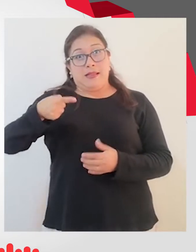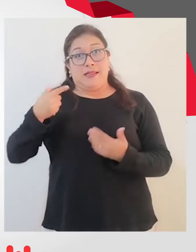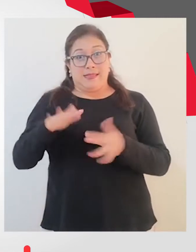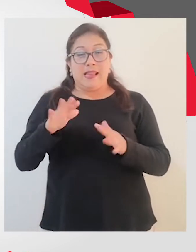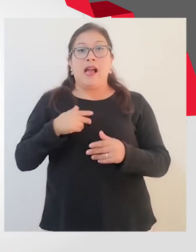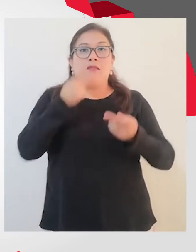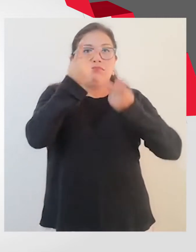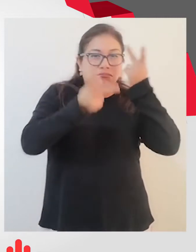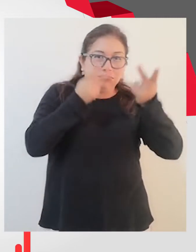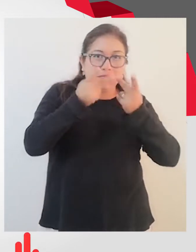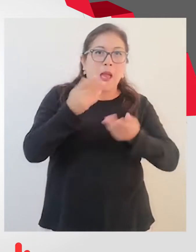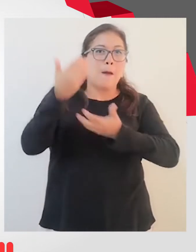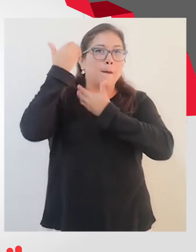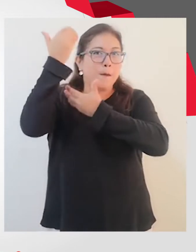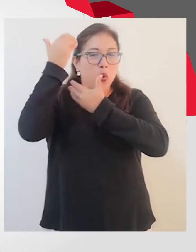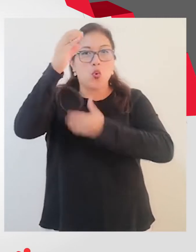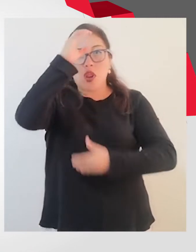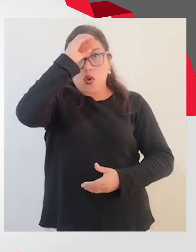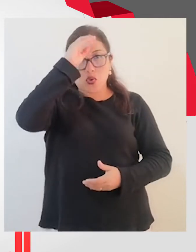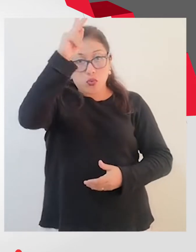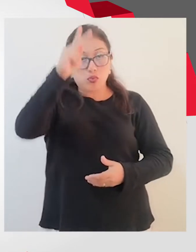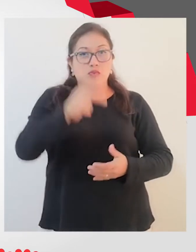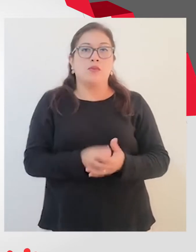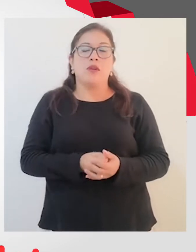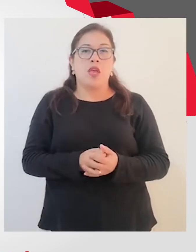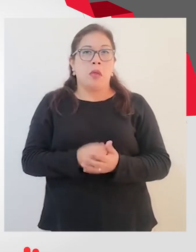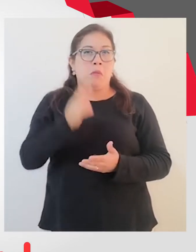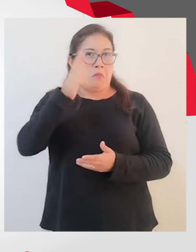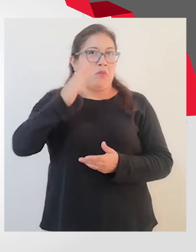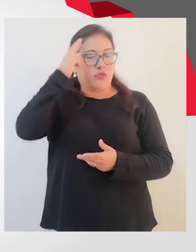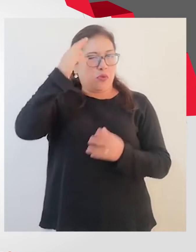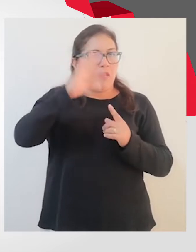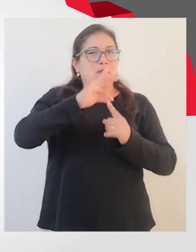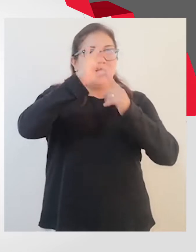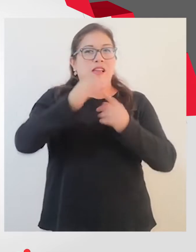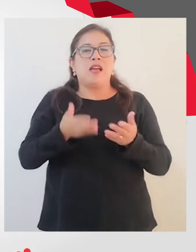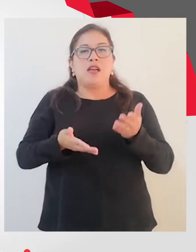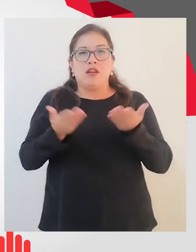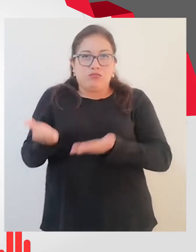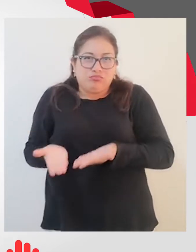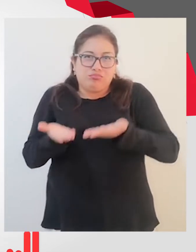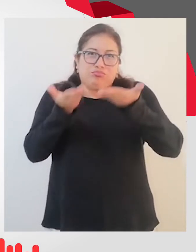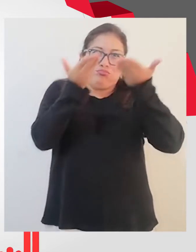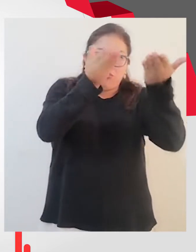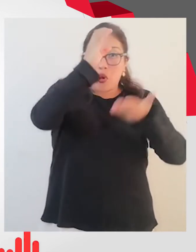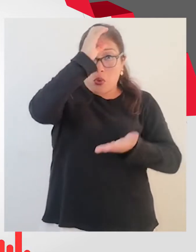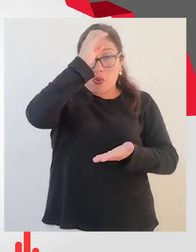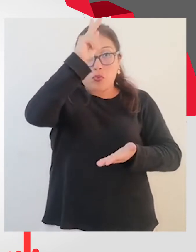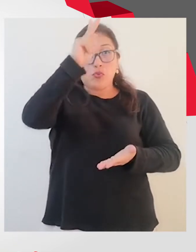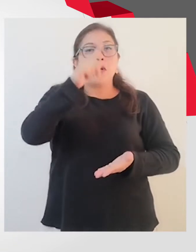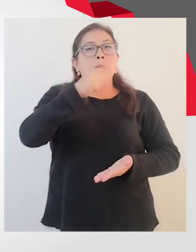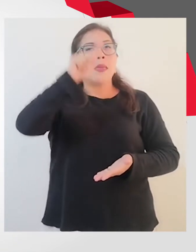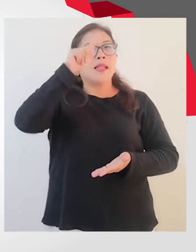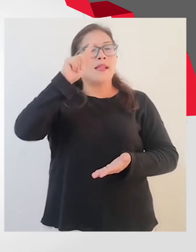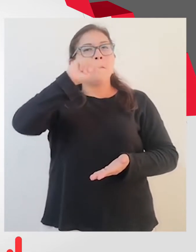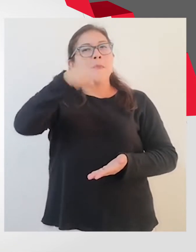visitado Cusco y Piura por un motivo especial. Hemos querido llevar más de 1.500 carnets a Cusco, de